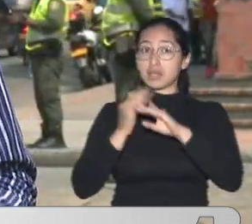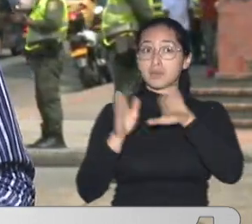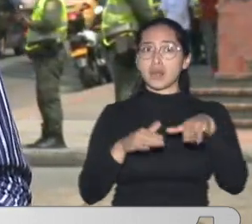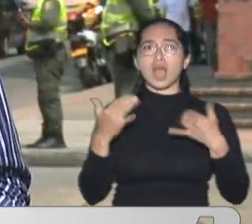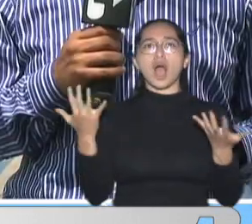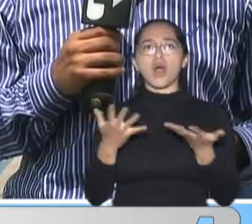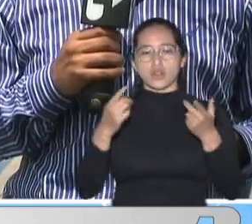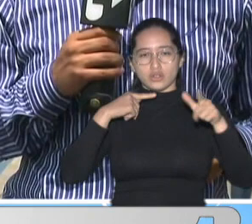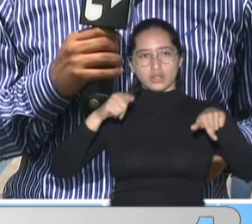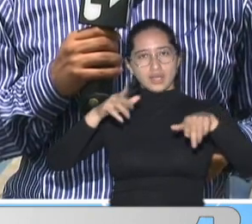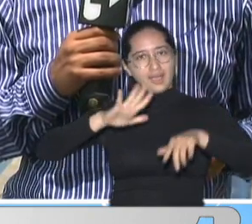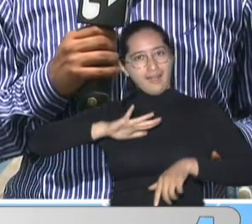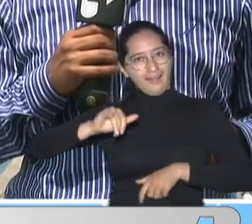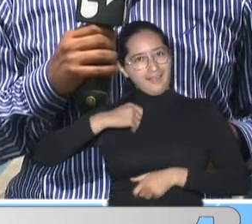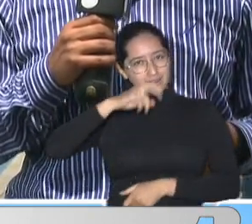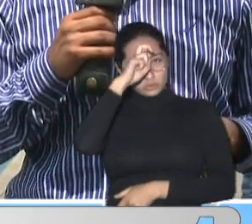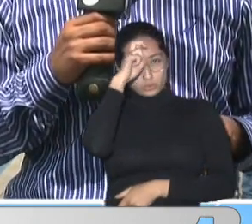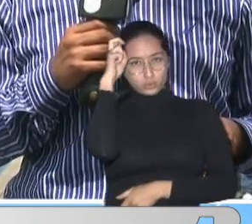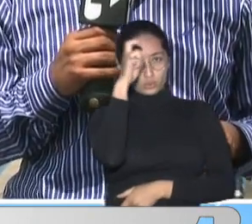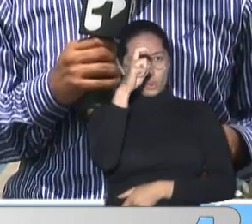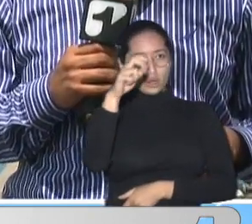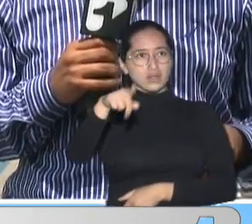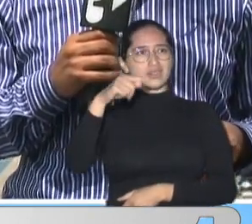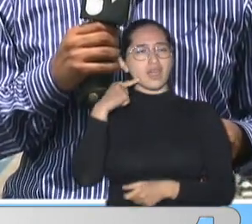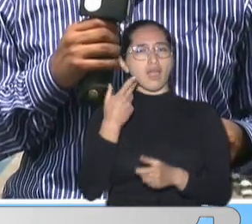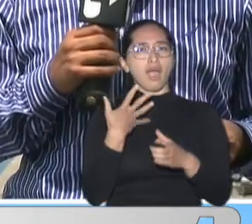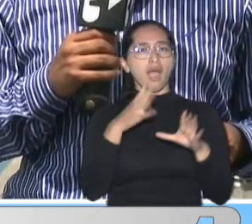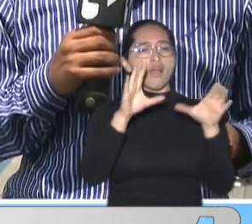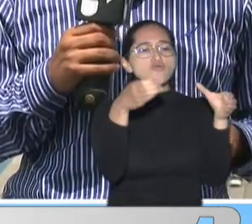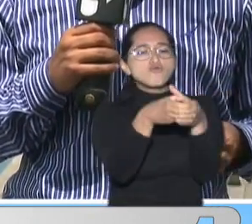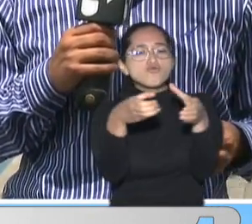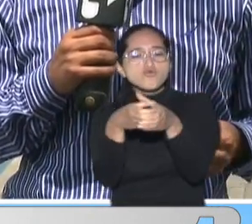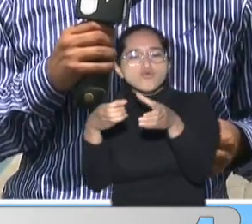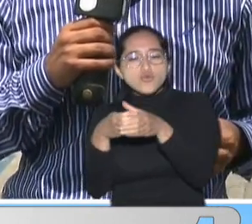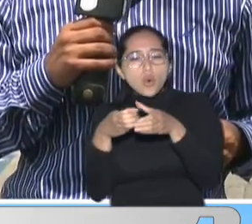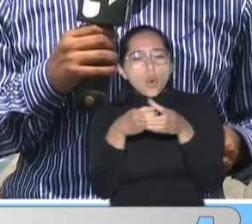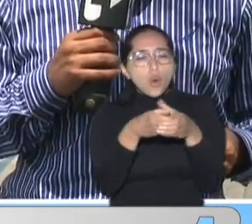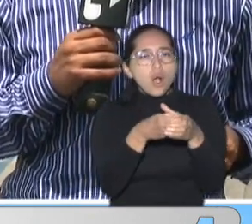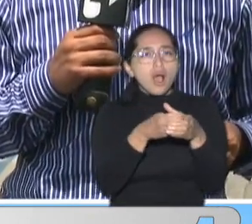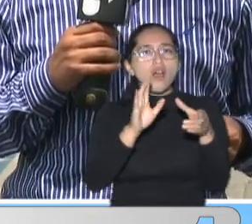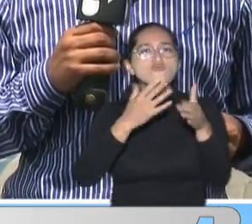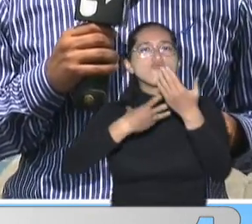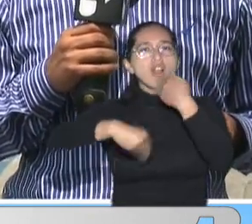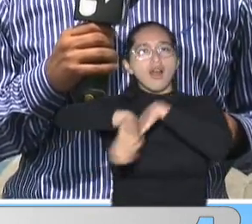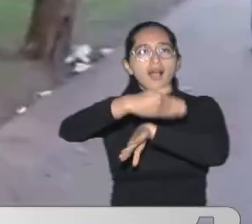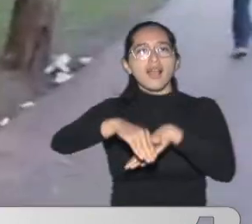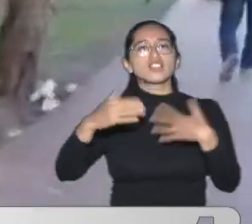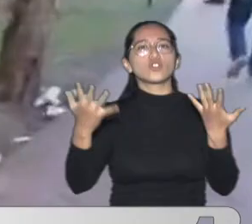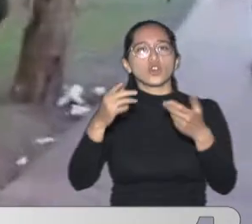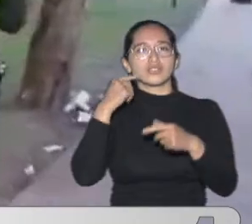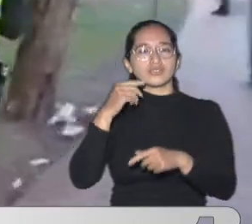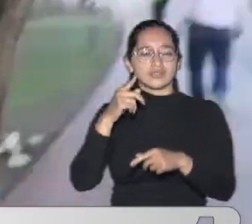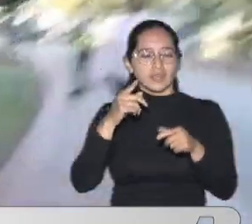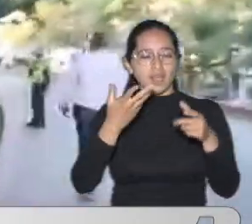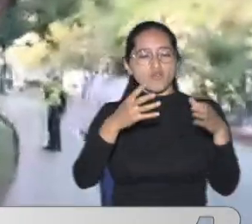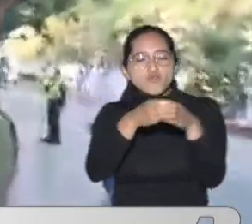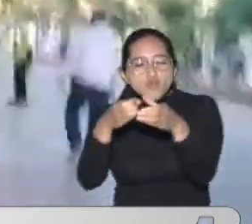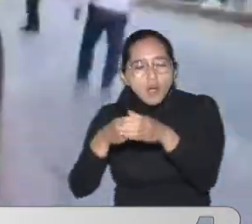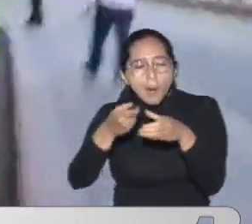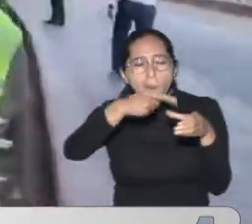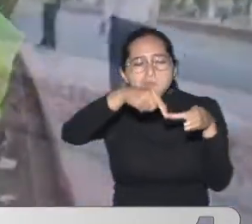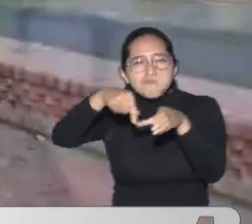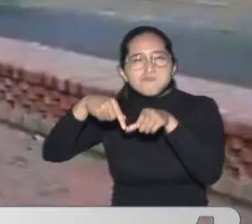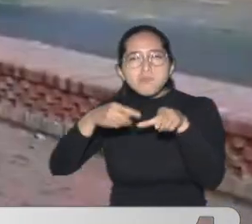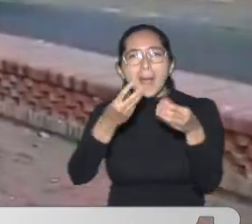ciudad Lograron identificar Varios cambuches De personas De nacionalidad Venezolana En estos lugares Encontraron Que